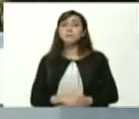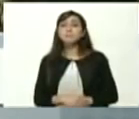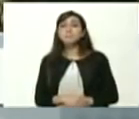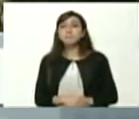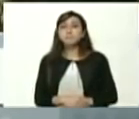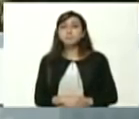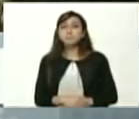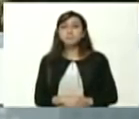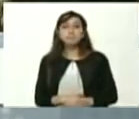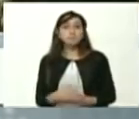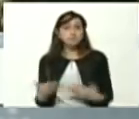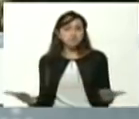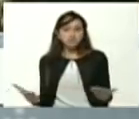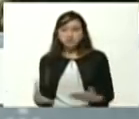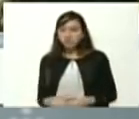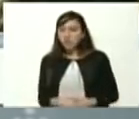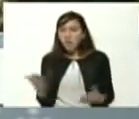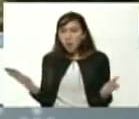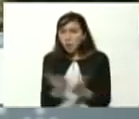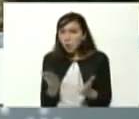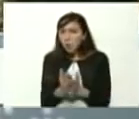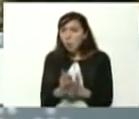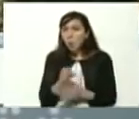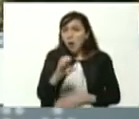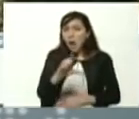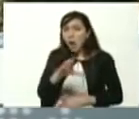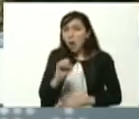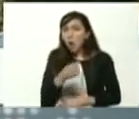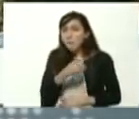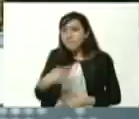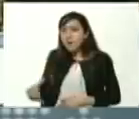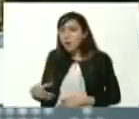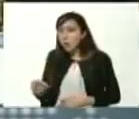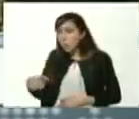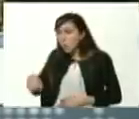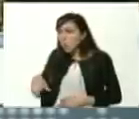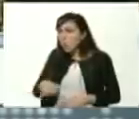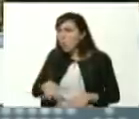están ustedes en la unidad educativa Andrés Eloy Blanco eso queda ahí